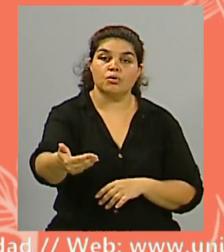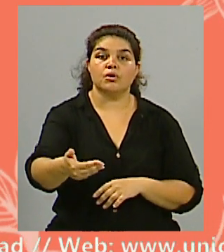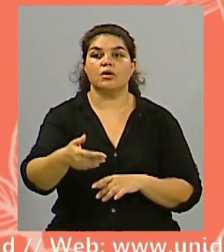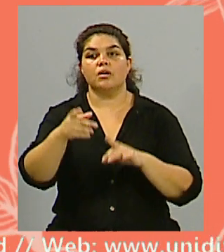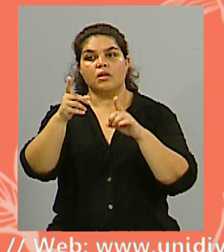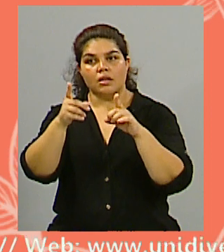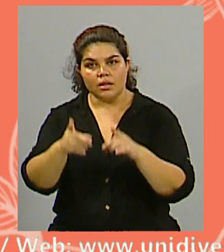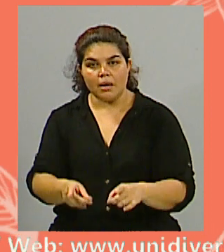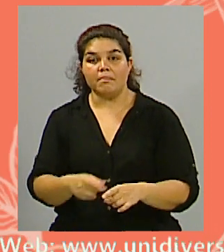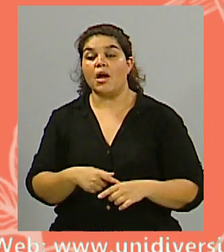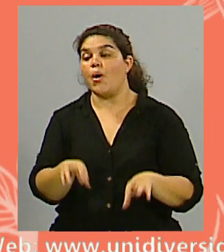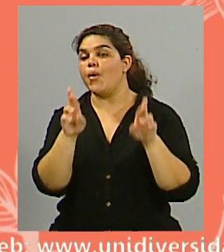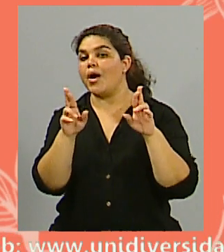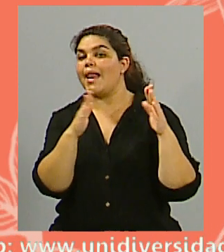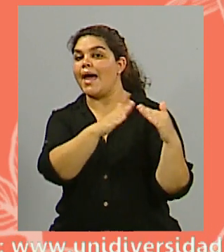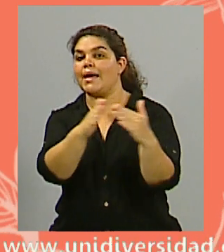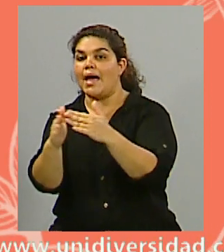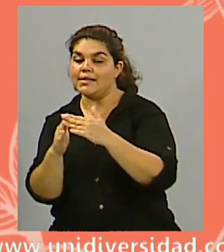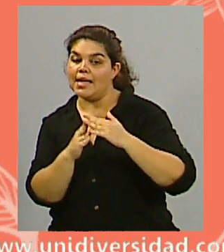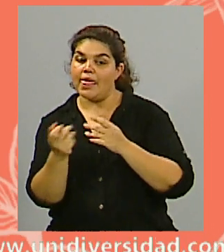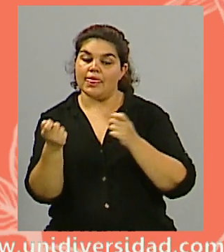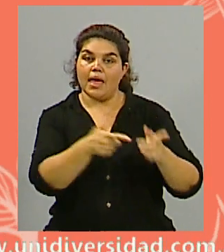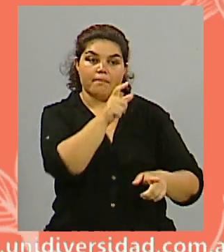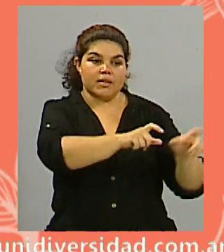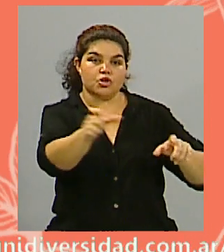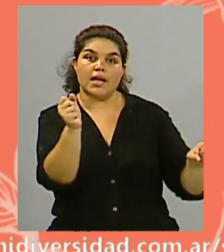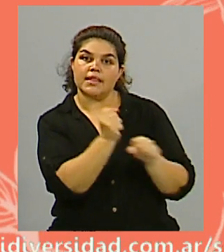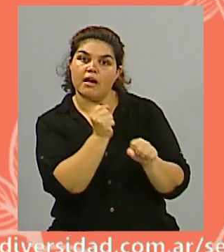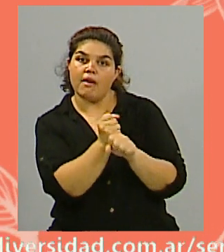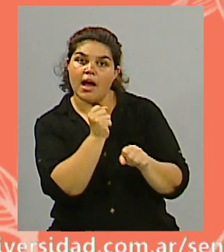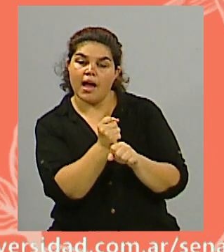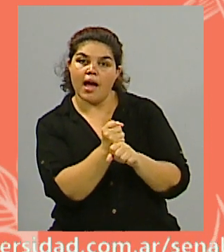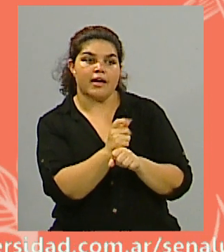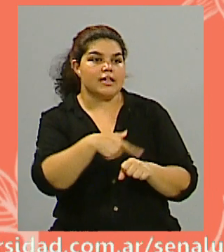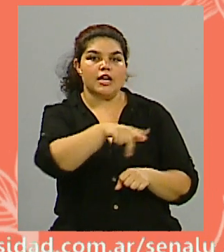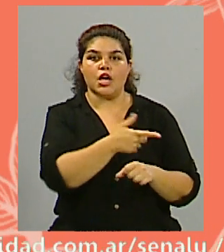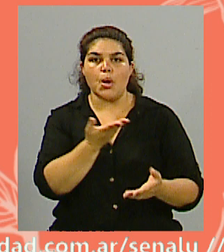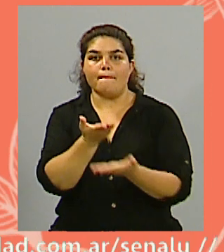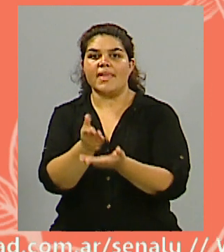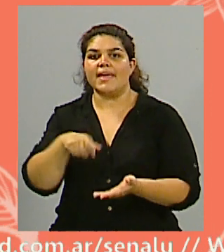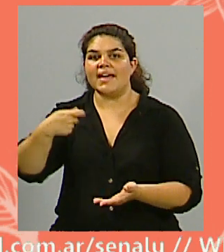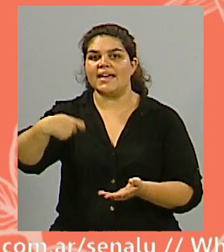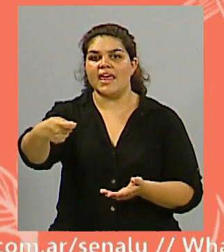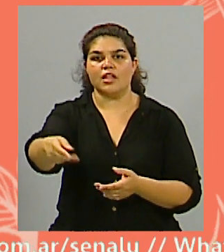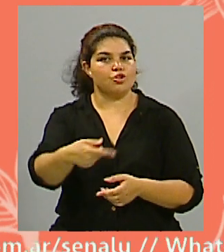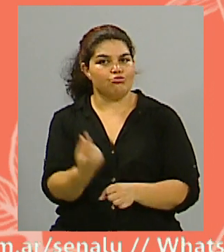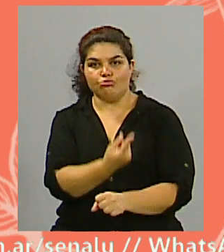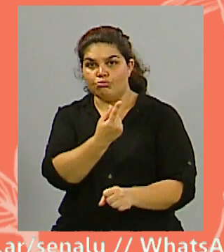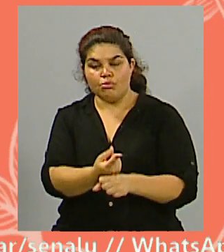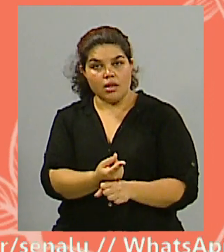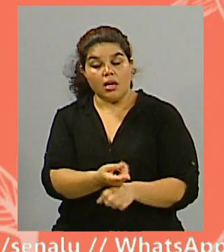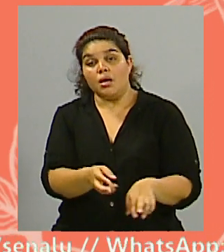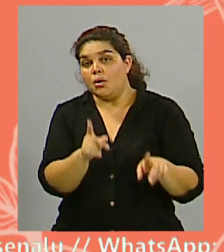posibilidad tal vez como decíamos de la vivienda para aquel que trabaja que tal vez hoy no califica para un crédito y que bueno, que el panorama evidentemente no es,